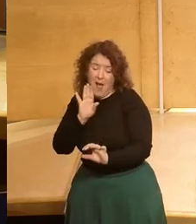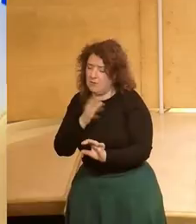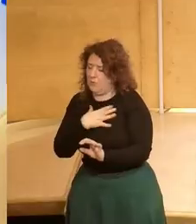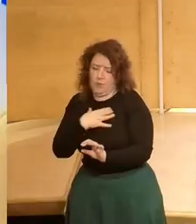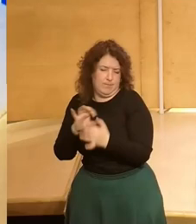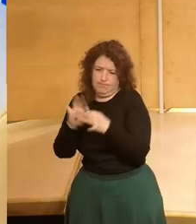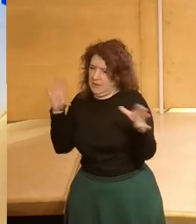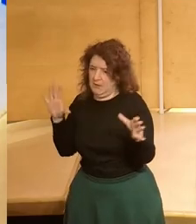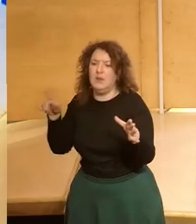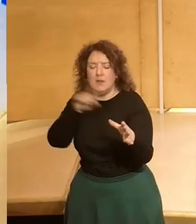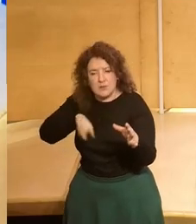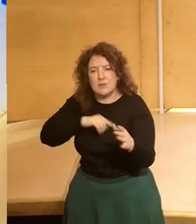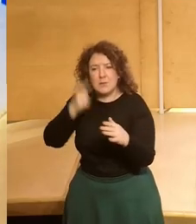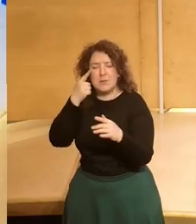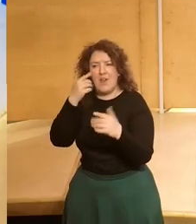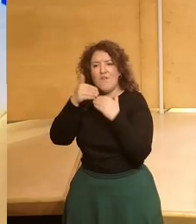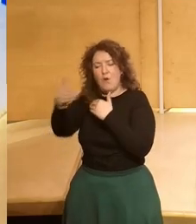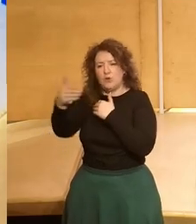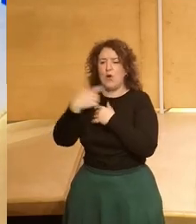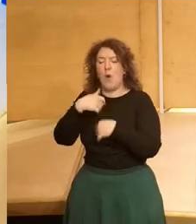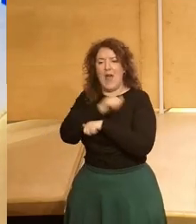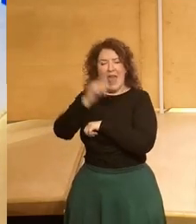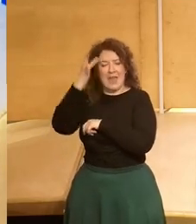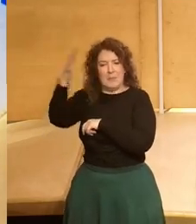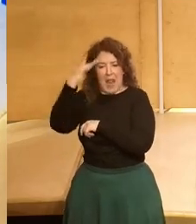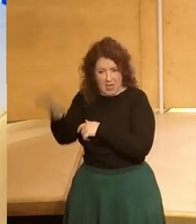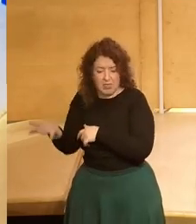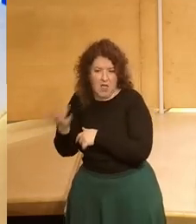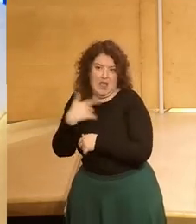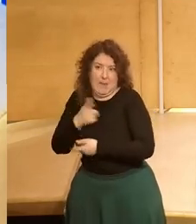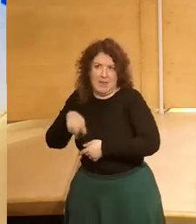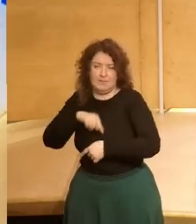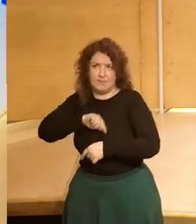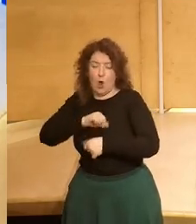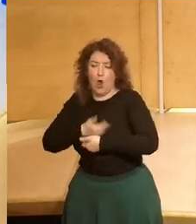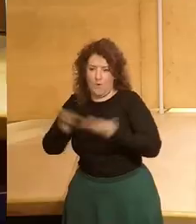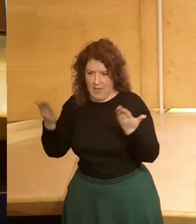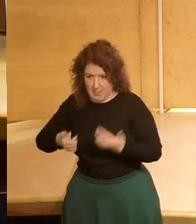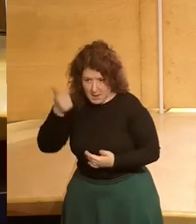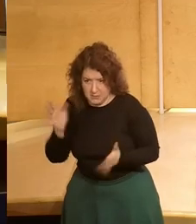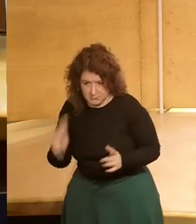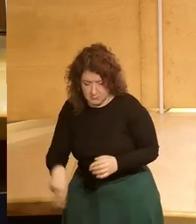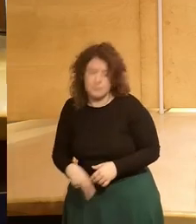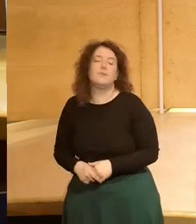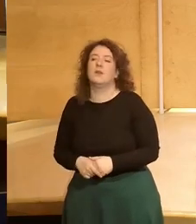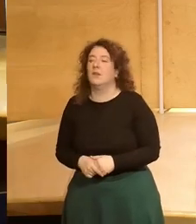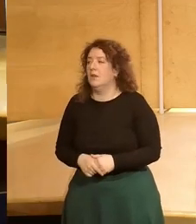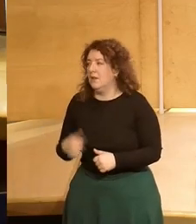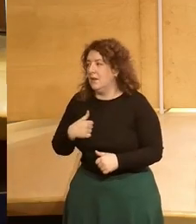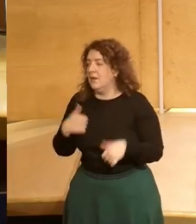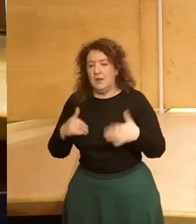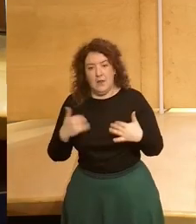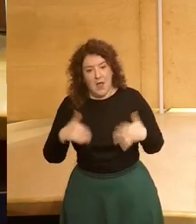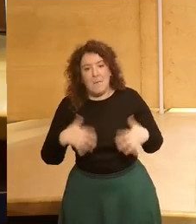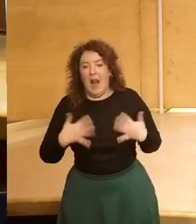permite mirar al futuro con más esperanza y con más confianza Pues es decir que me alegra mucho que este momento